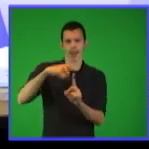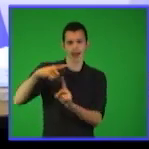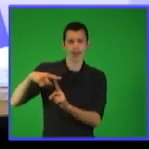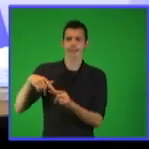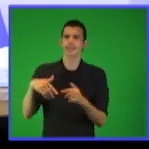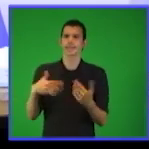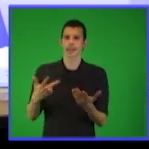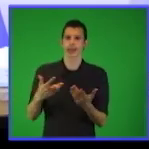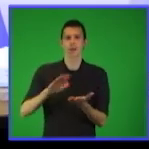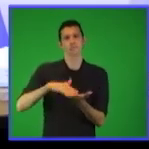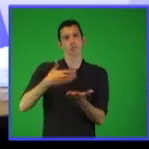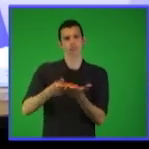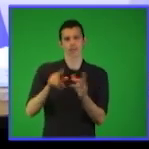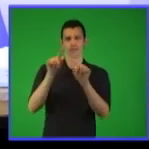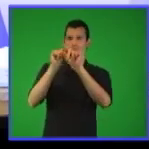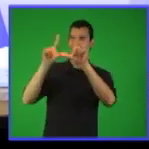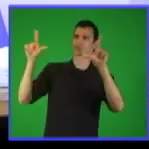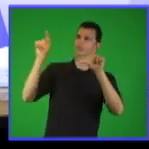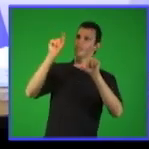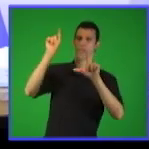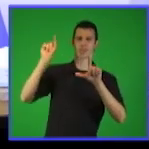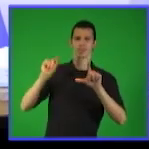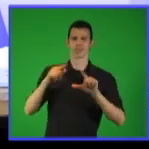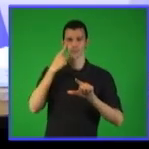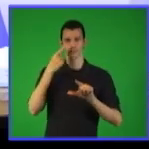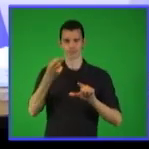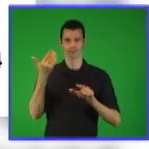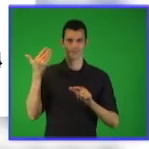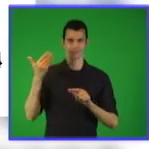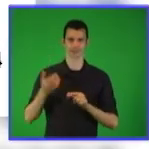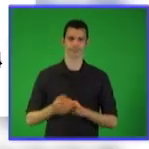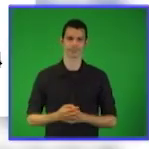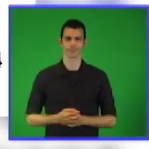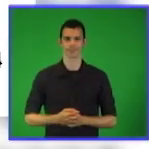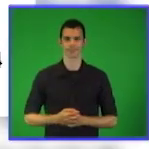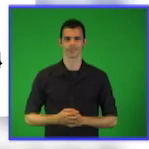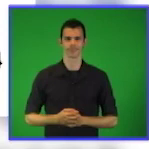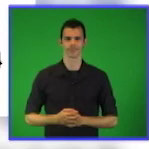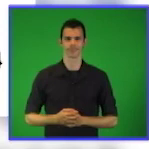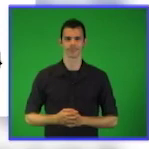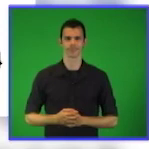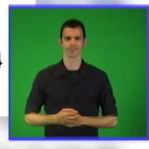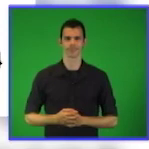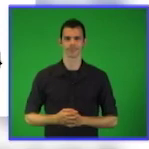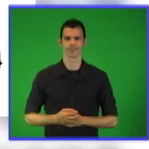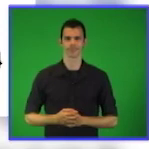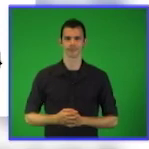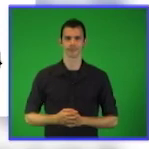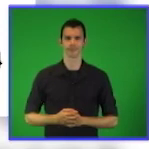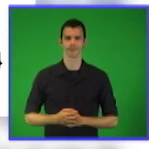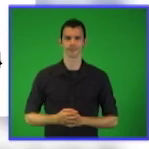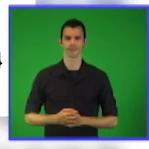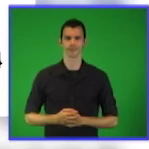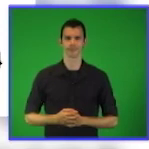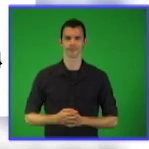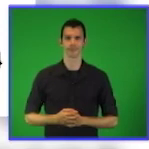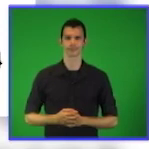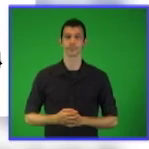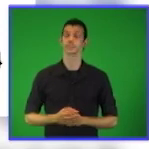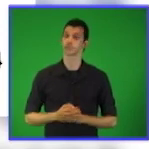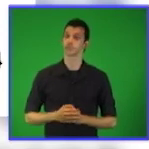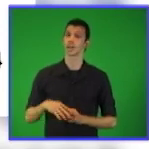ejercicios que le estamos proponiendo en la diapositiva. Debo aprovechar para